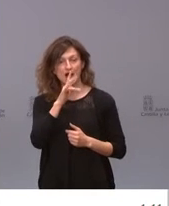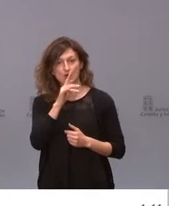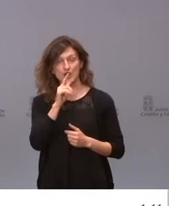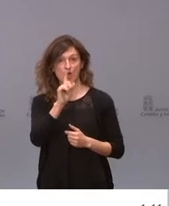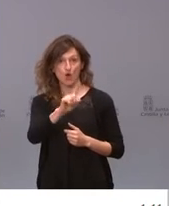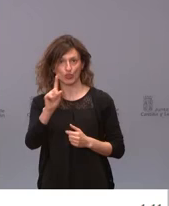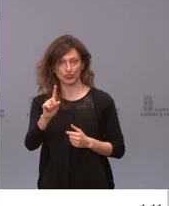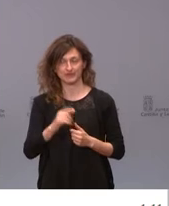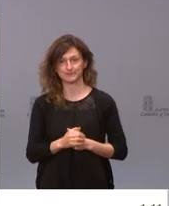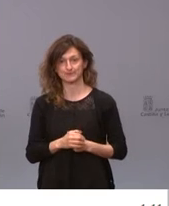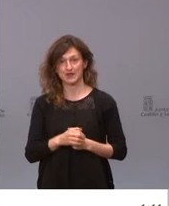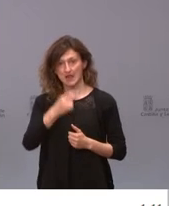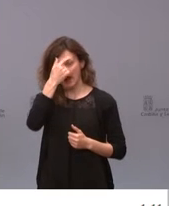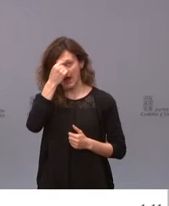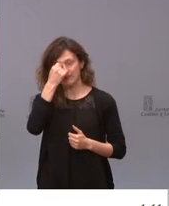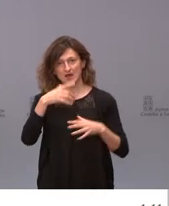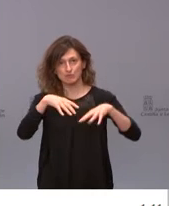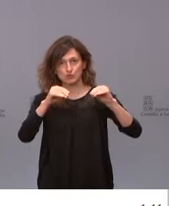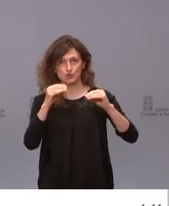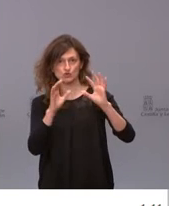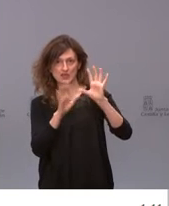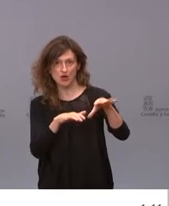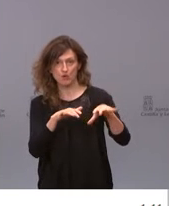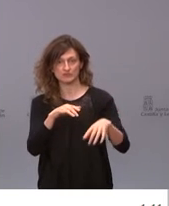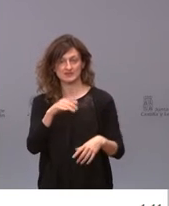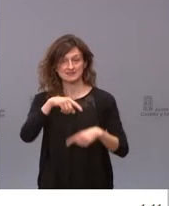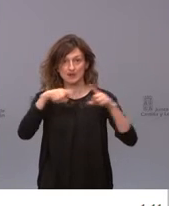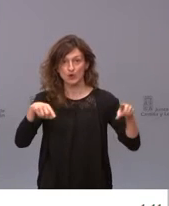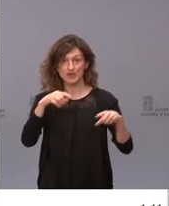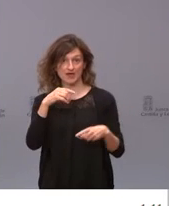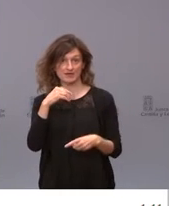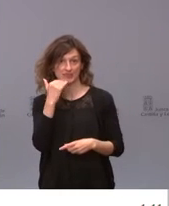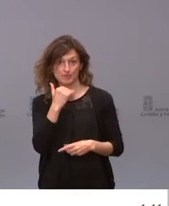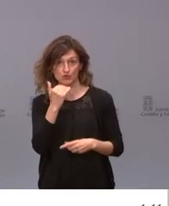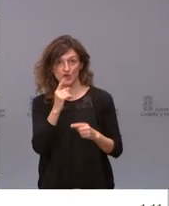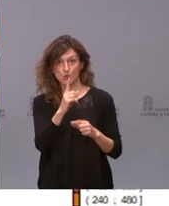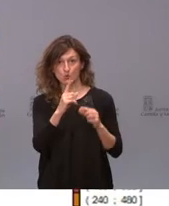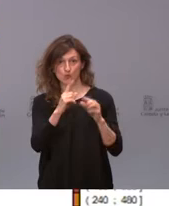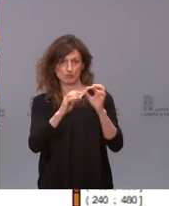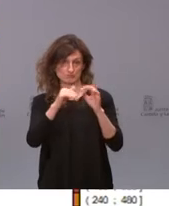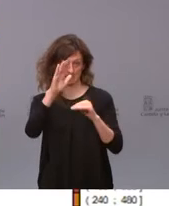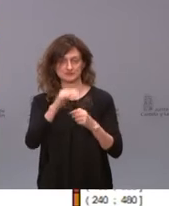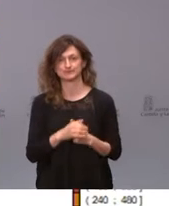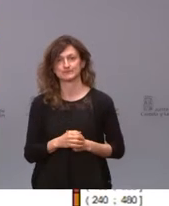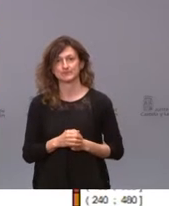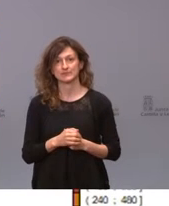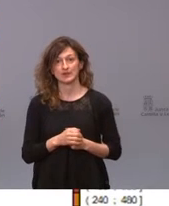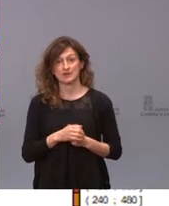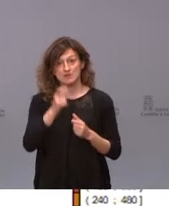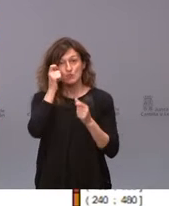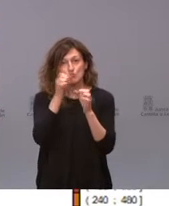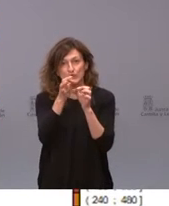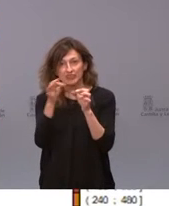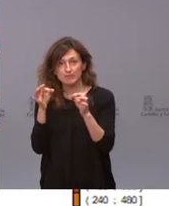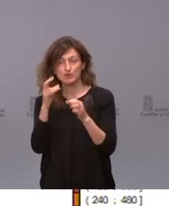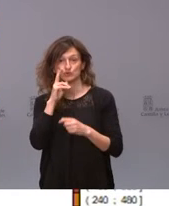,11. Ávila, Burgos, León, Salamanca, Segovia y Zamora están por encima de 1. A nivel de municipios vemos